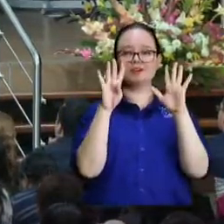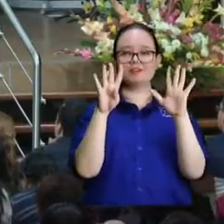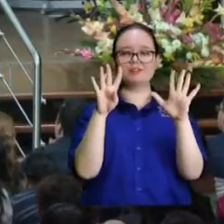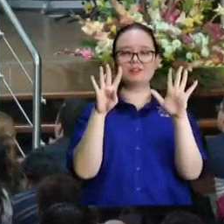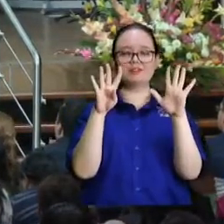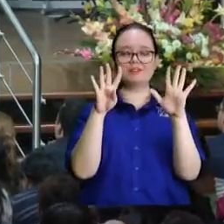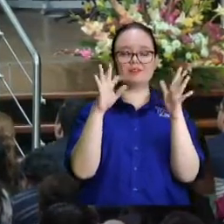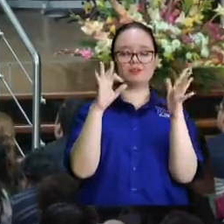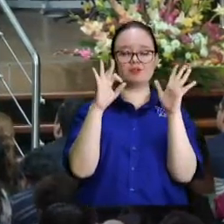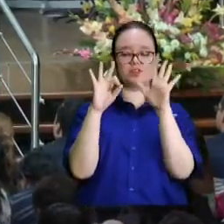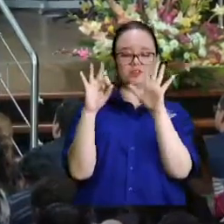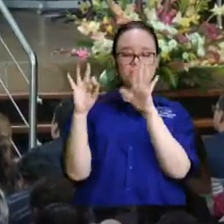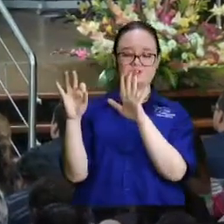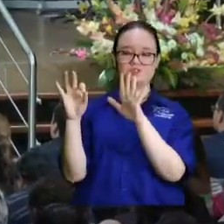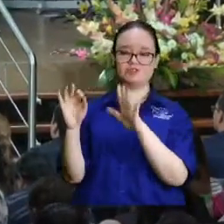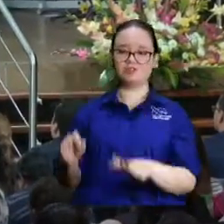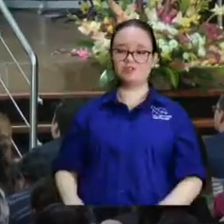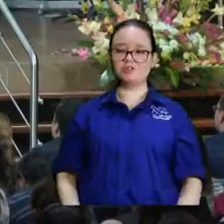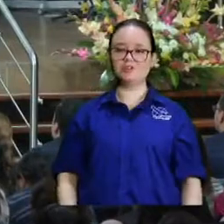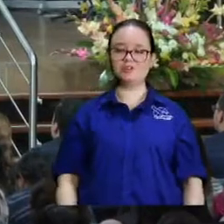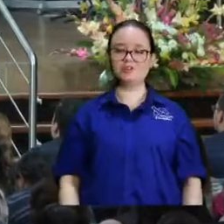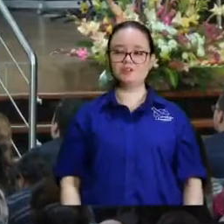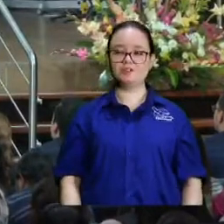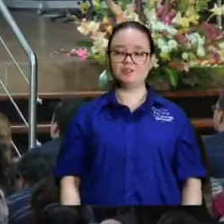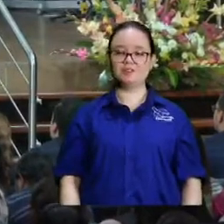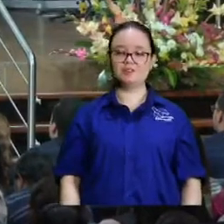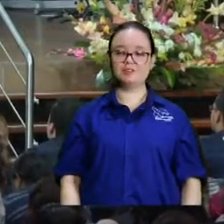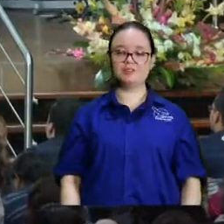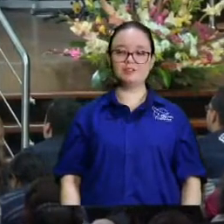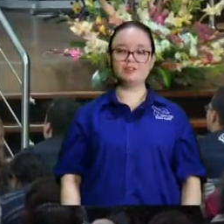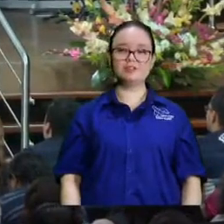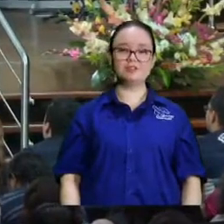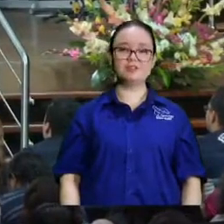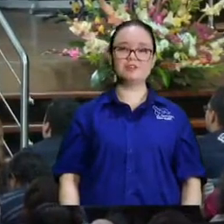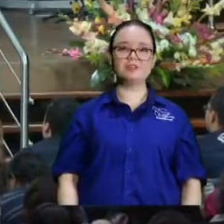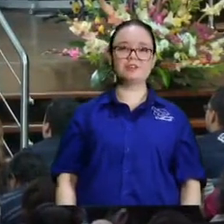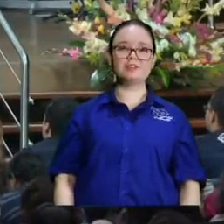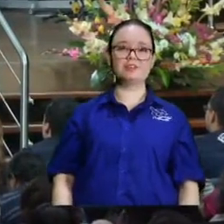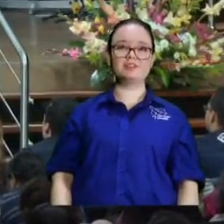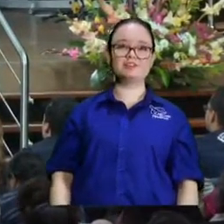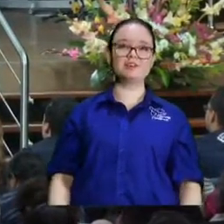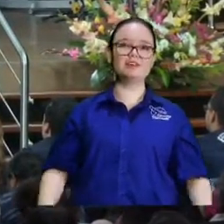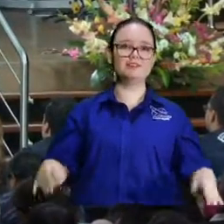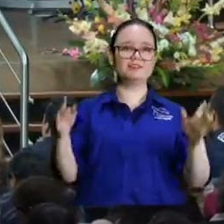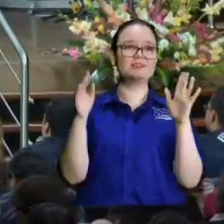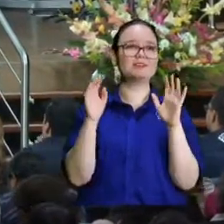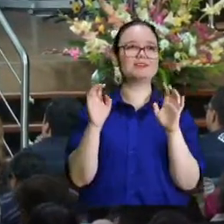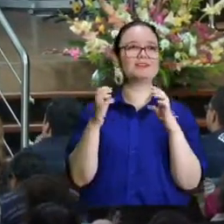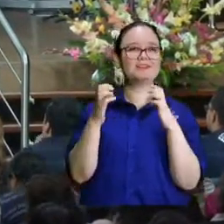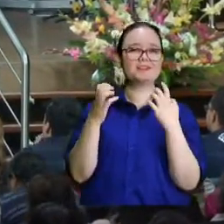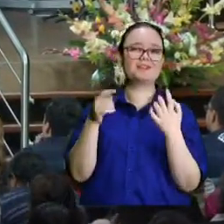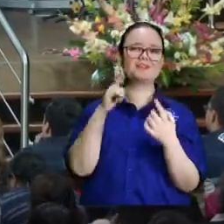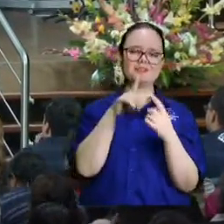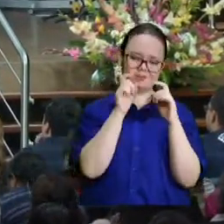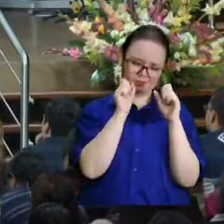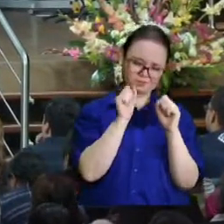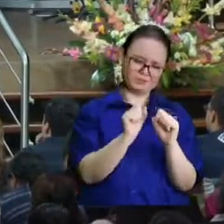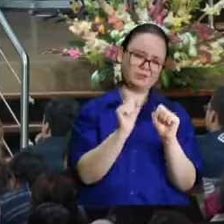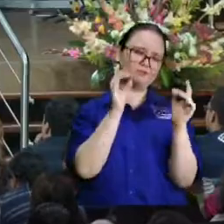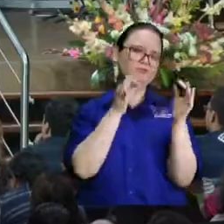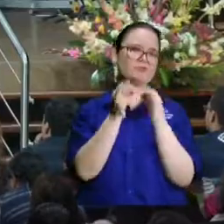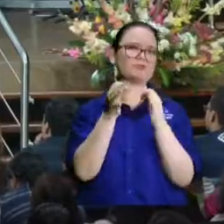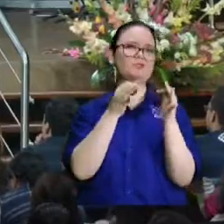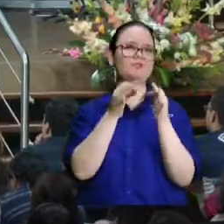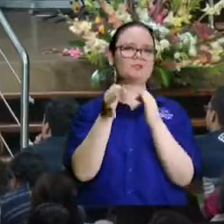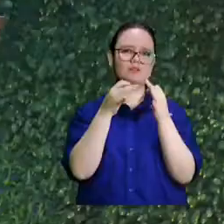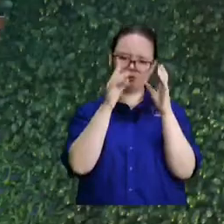y 89 consígalos ahí deben de estar o si no le podemos dar un refresh ese no es